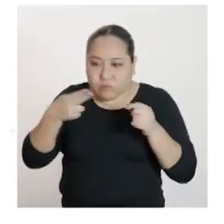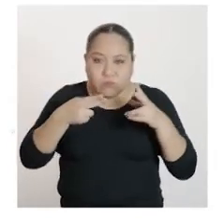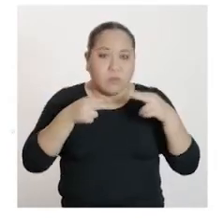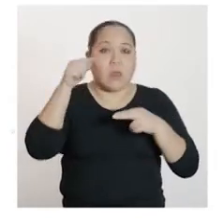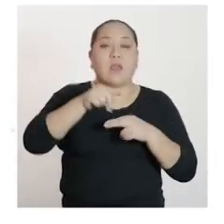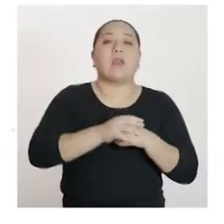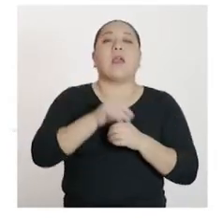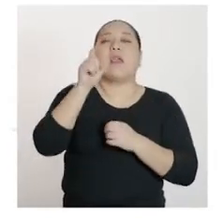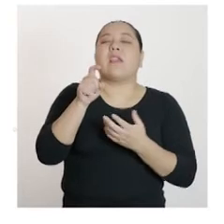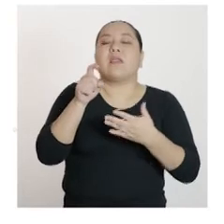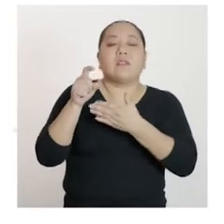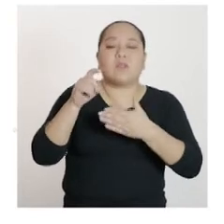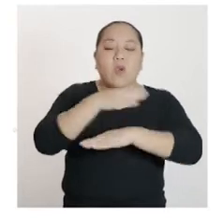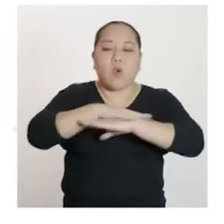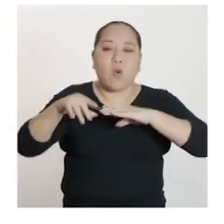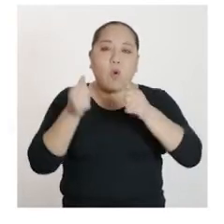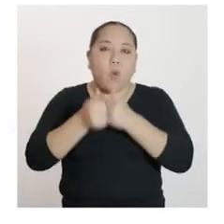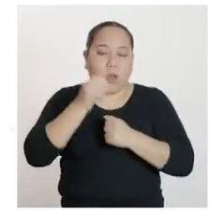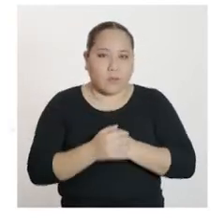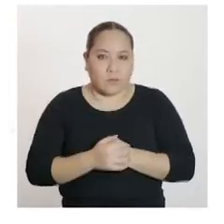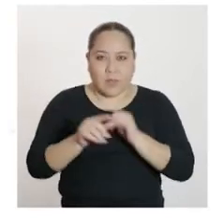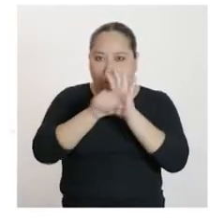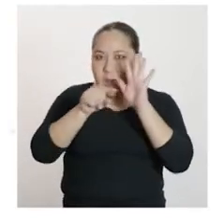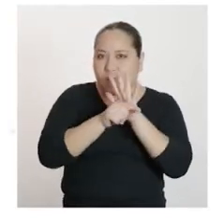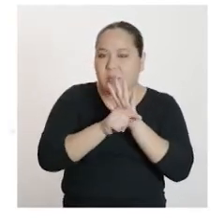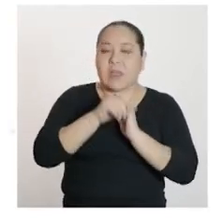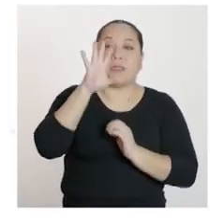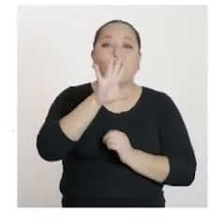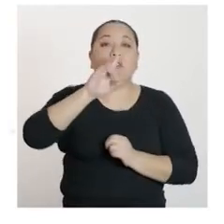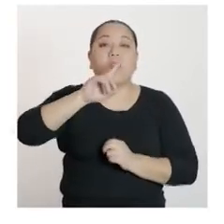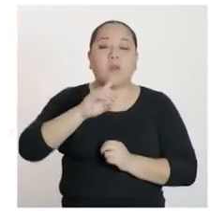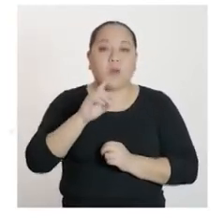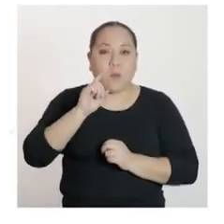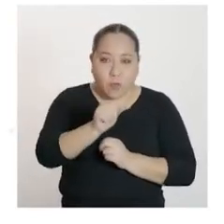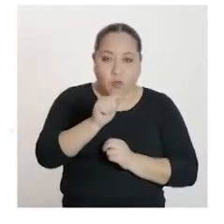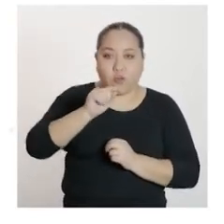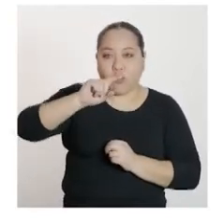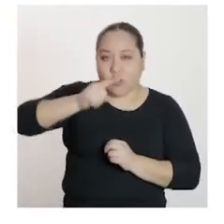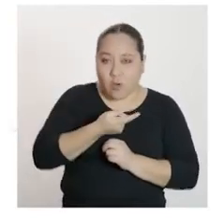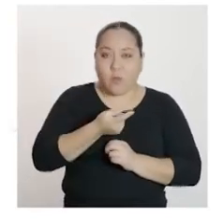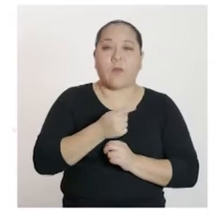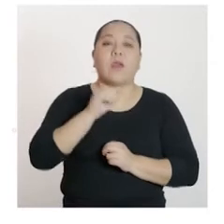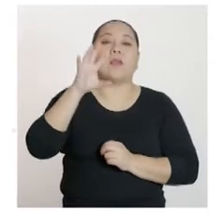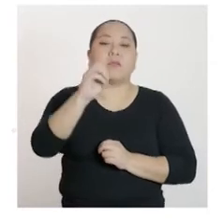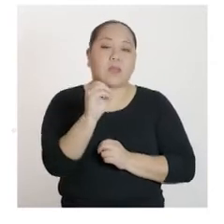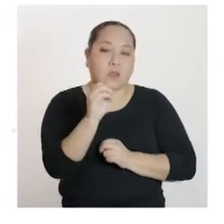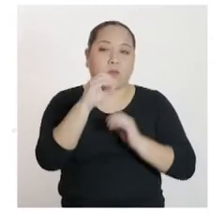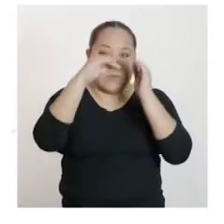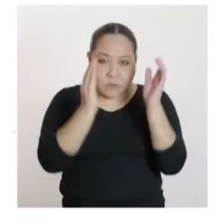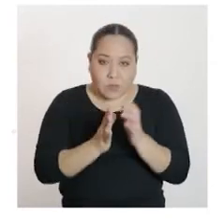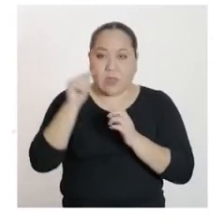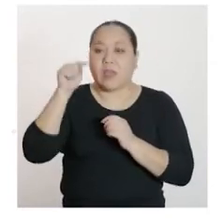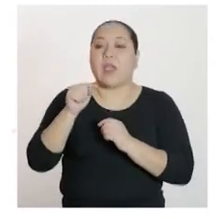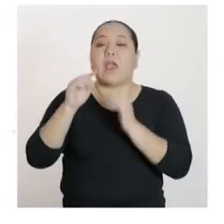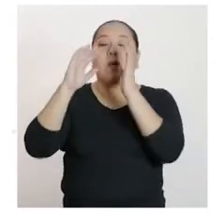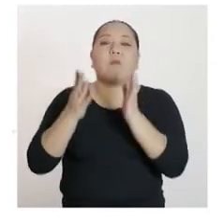X son el punto negativo 5 punto y coma 0 y el punto